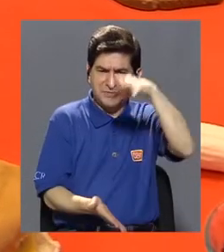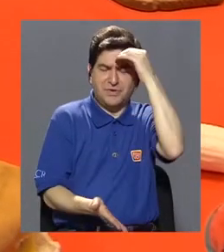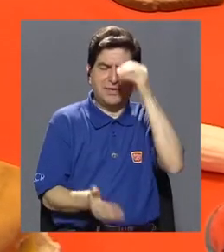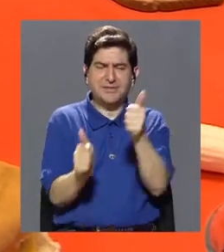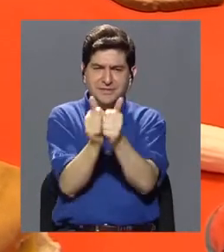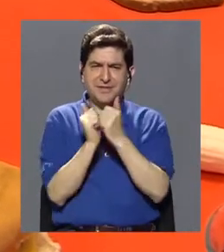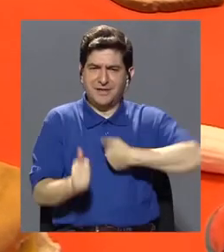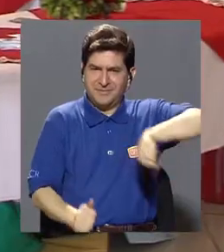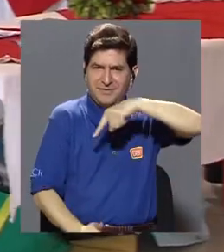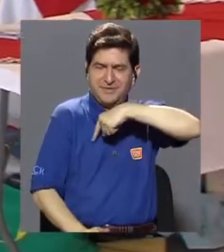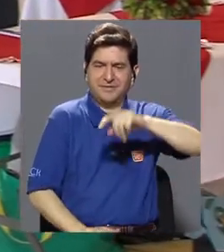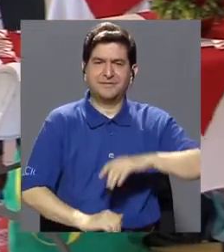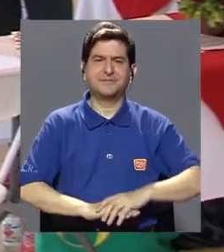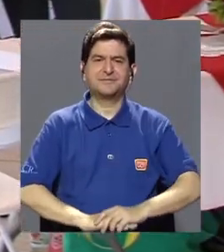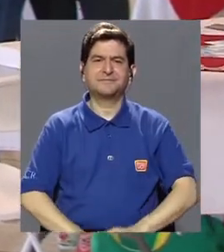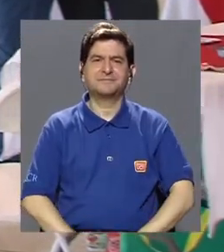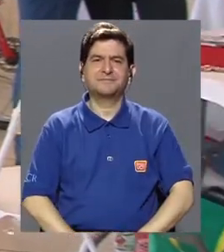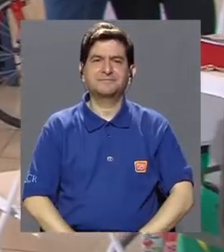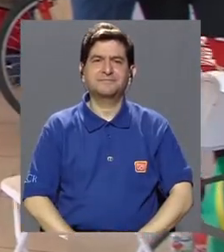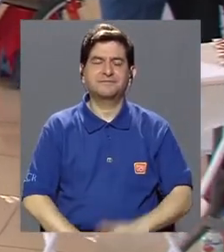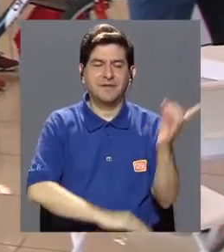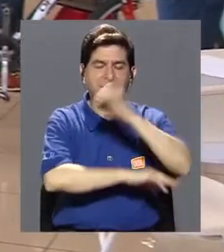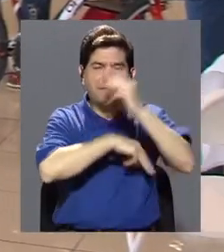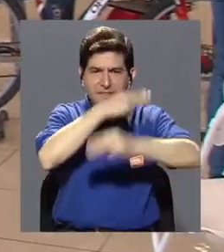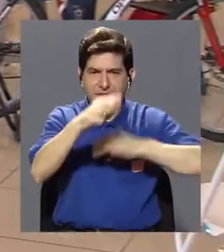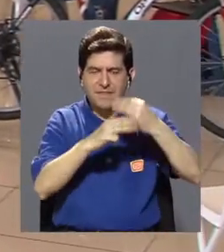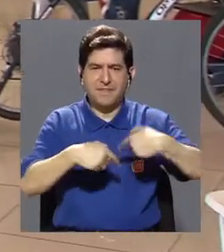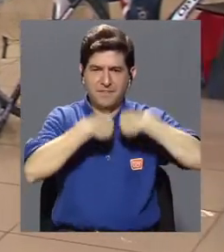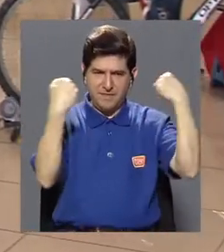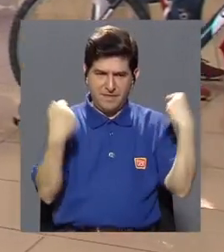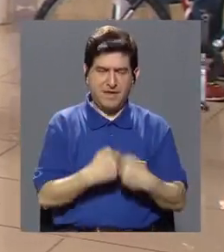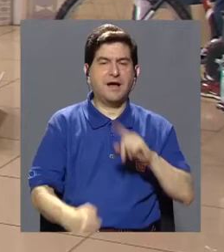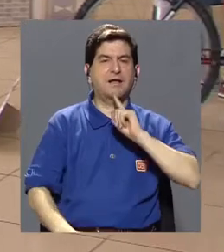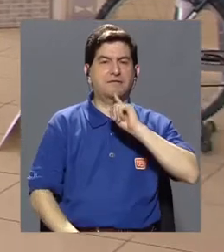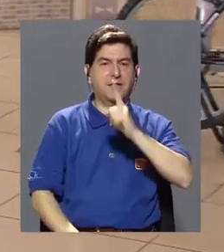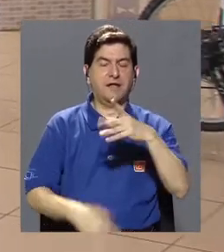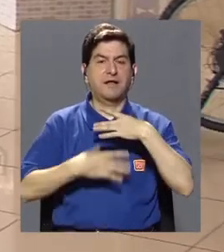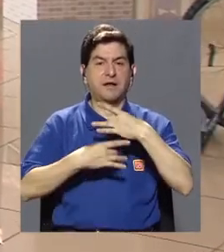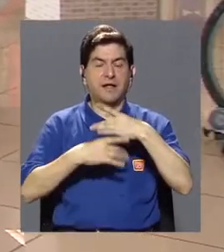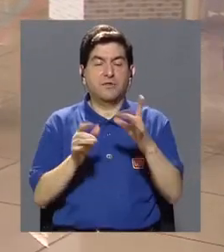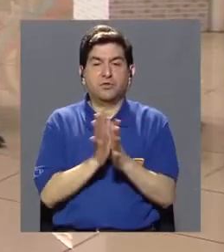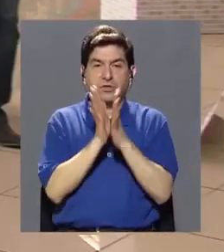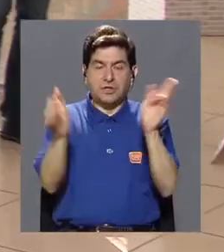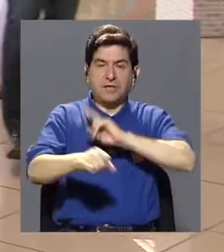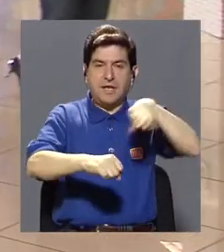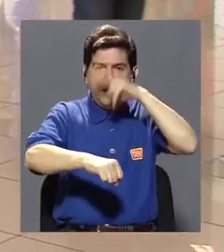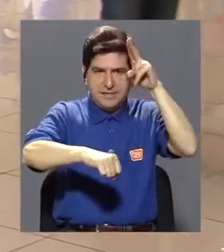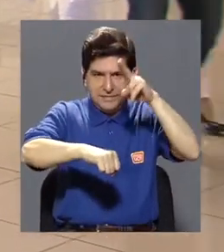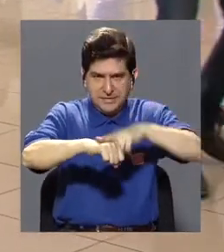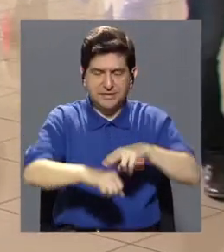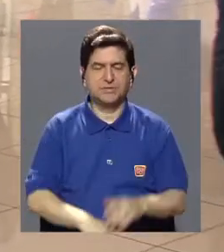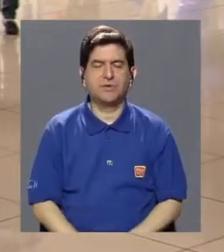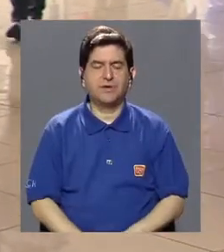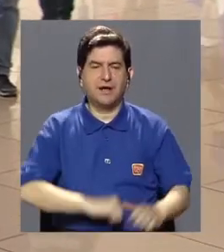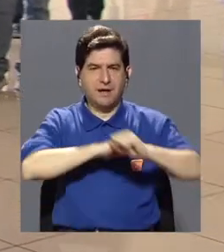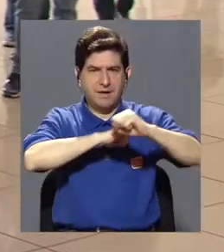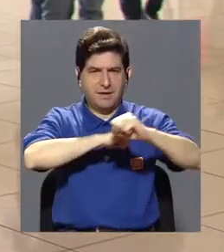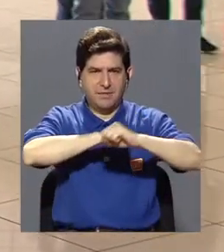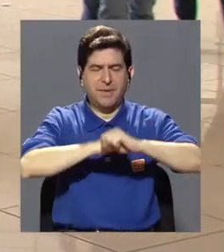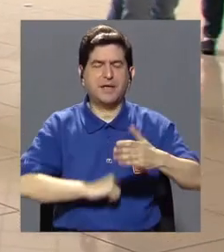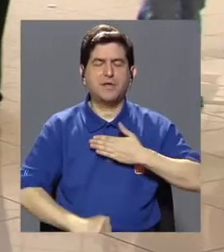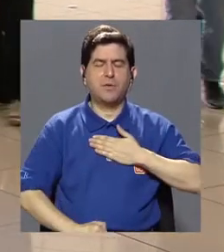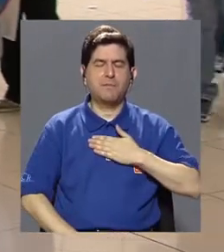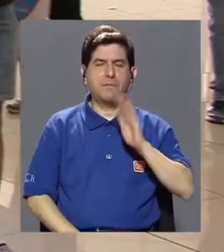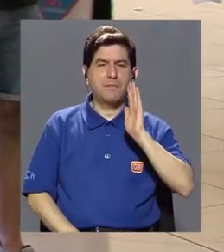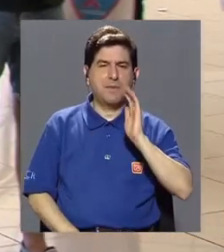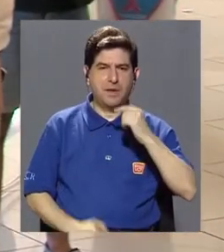aprenda aquí con nosotros. El Día Mundial del Corazón fue declarado de interés público y nacional, y en la campaña Mi Corazón,